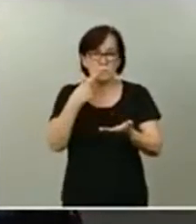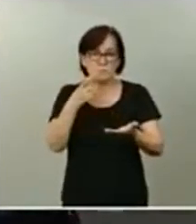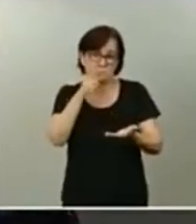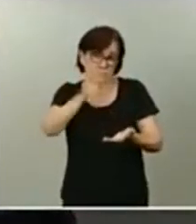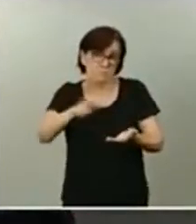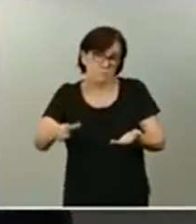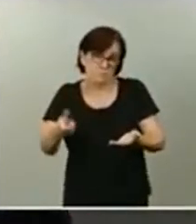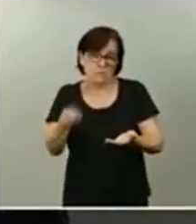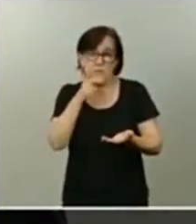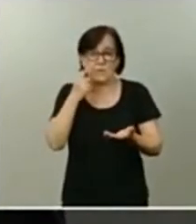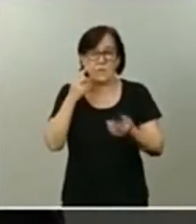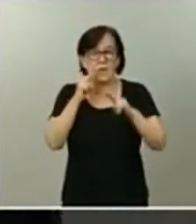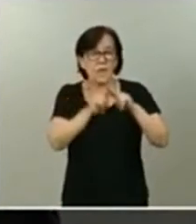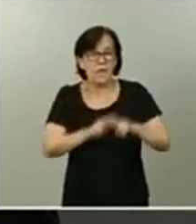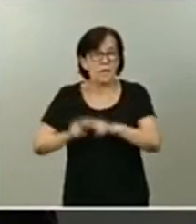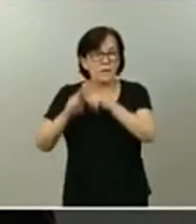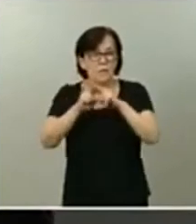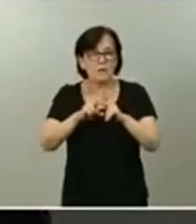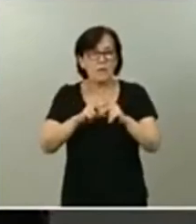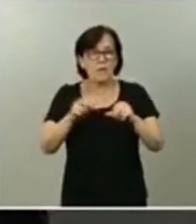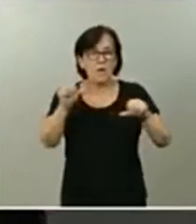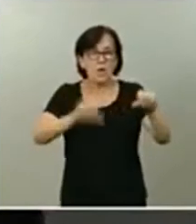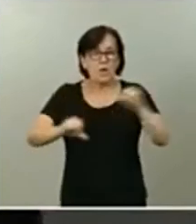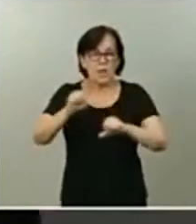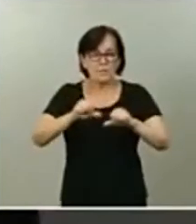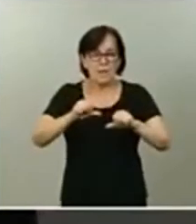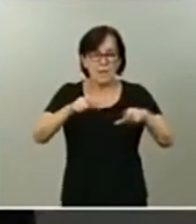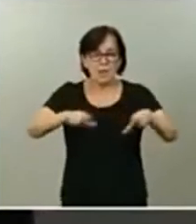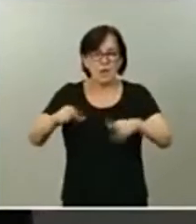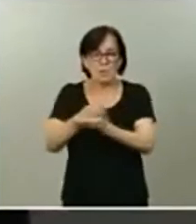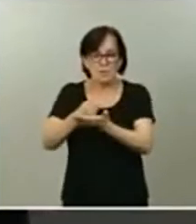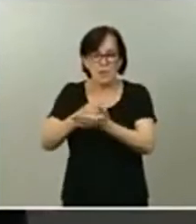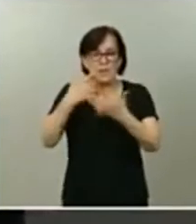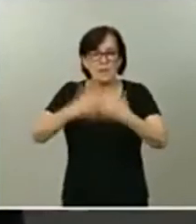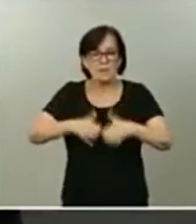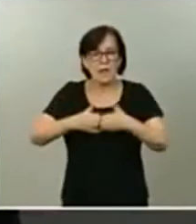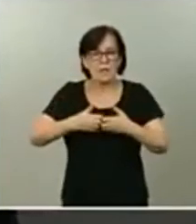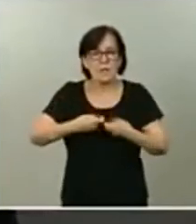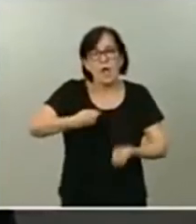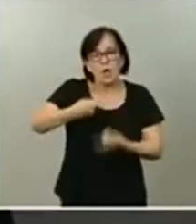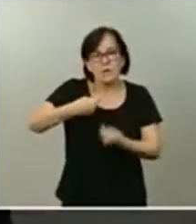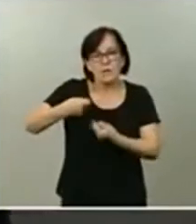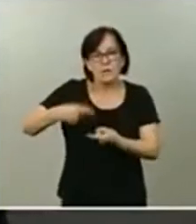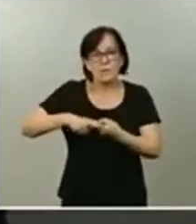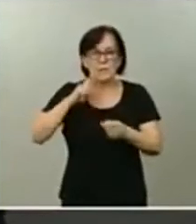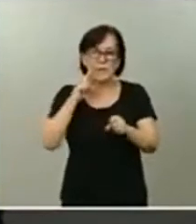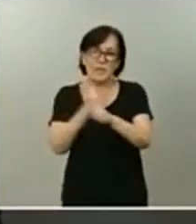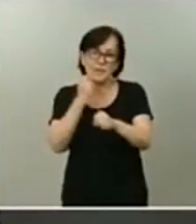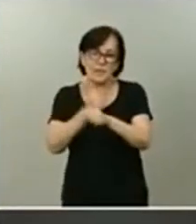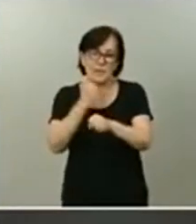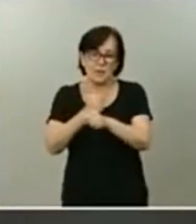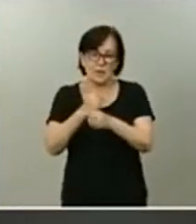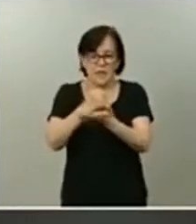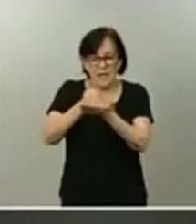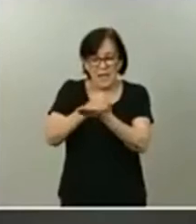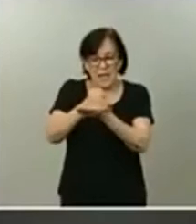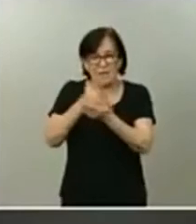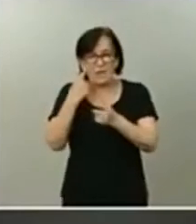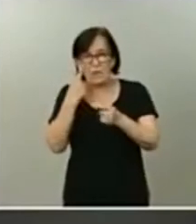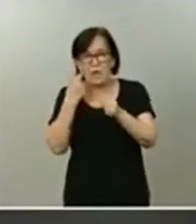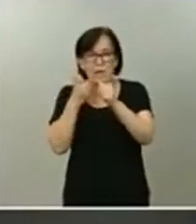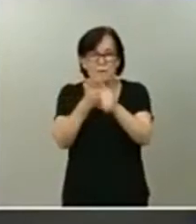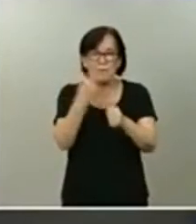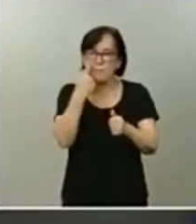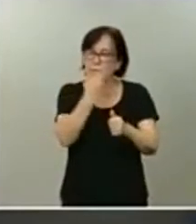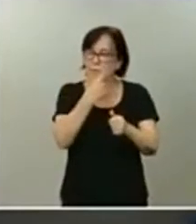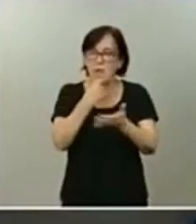inspección de los laboratorios farmacéuticos que fabrican o distribuyen, las tareas de fármaco-vigilancia de medicamentos